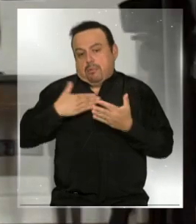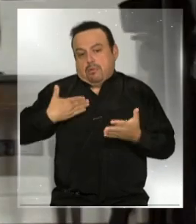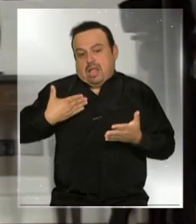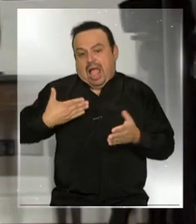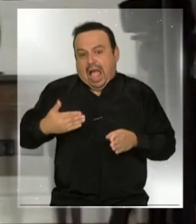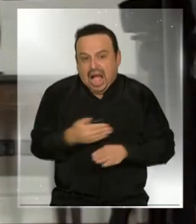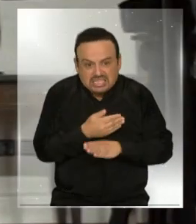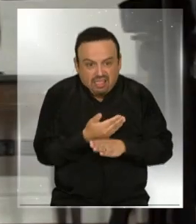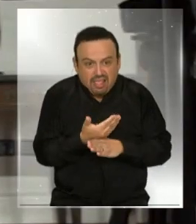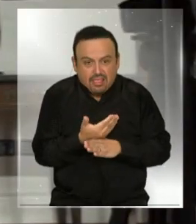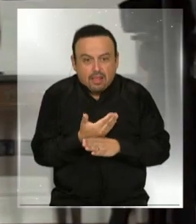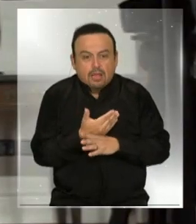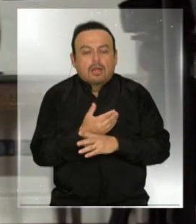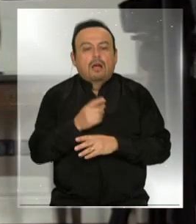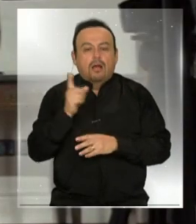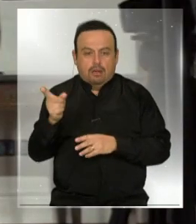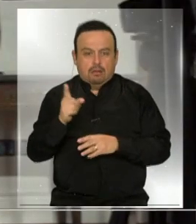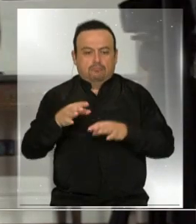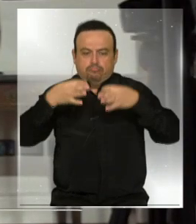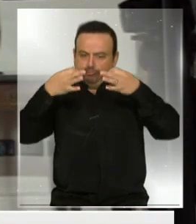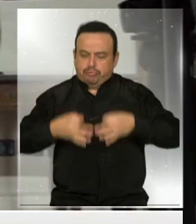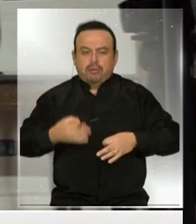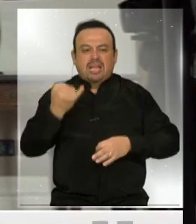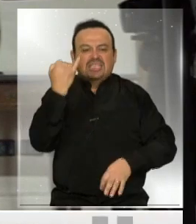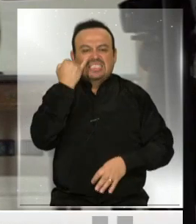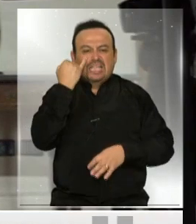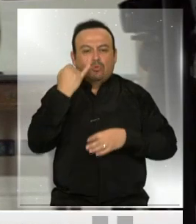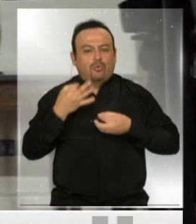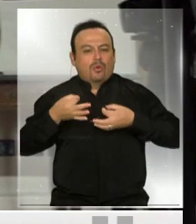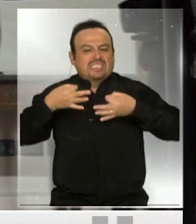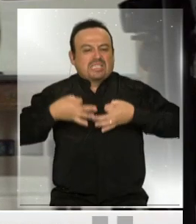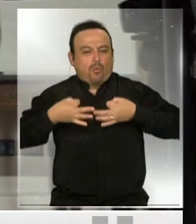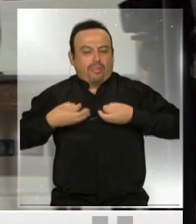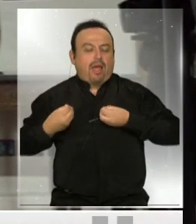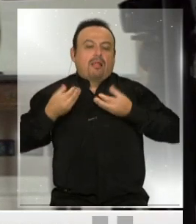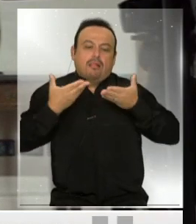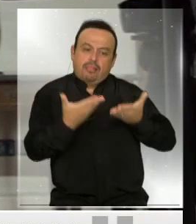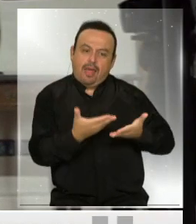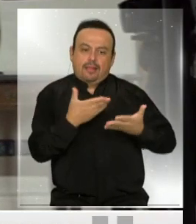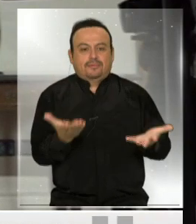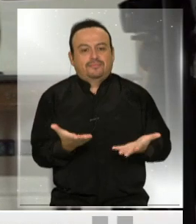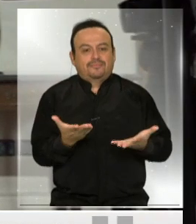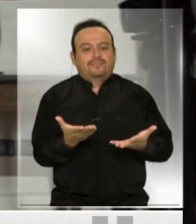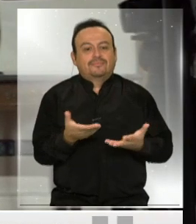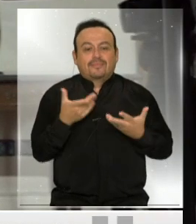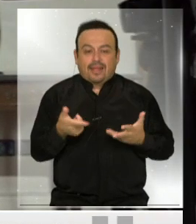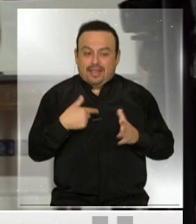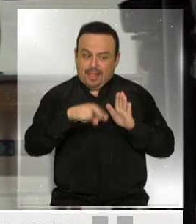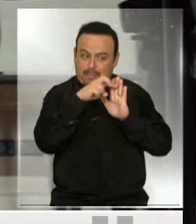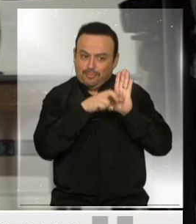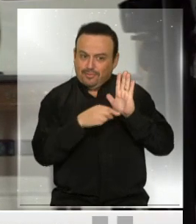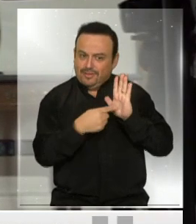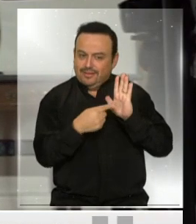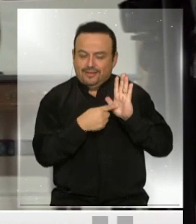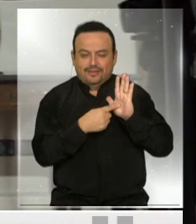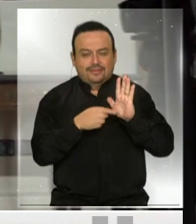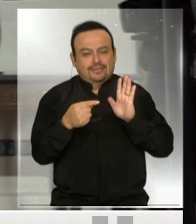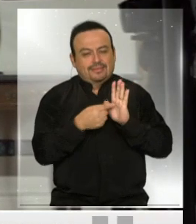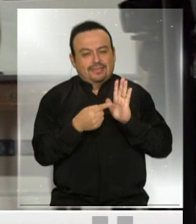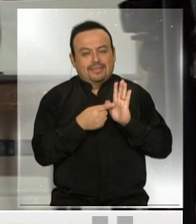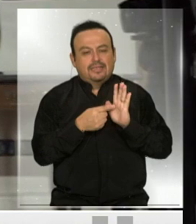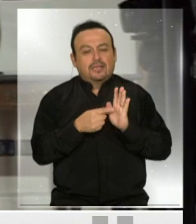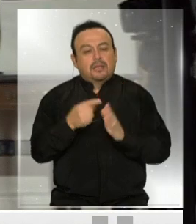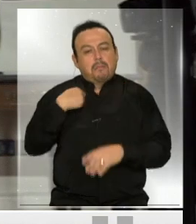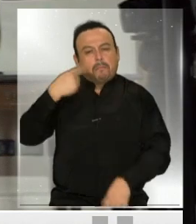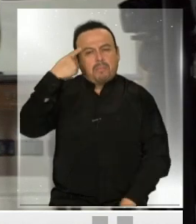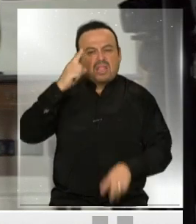la cobertura de la mutual respectiva. Y de esa manera, no podemos entonces sino decir que este proyecto, lejos de precarizar,